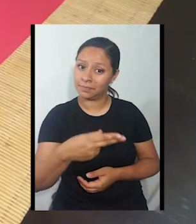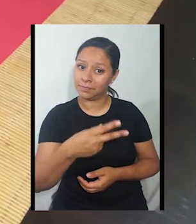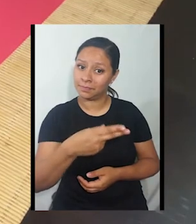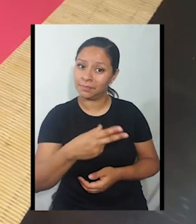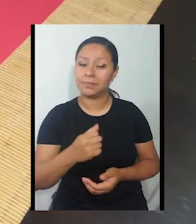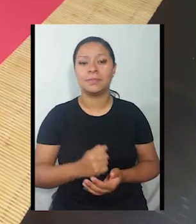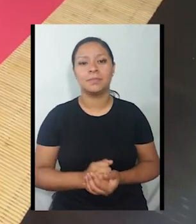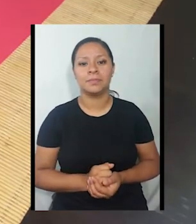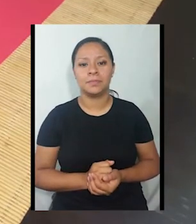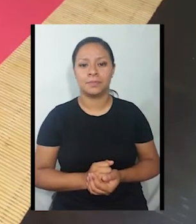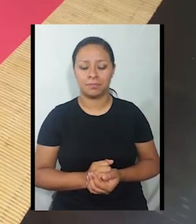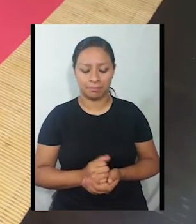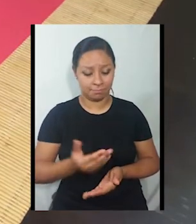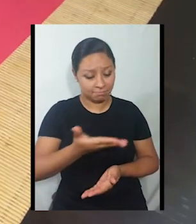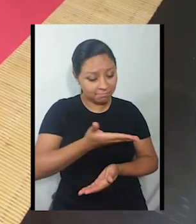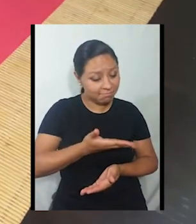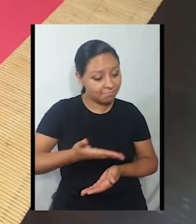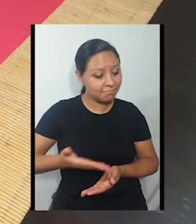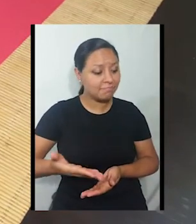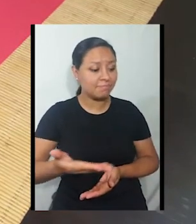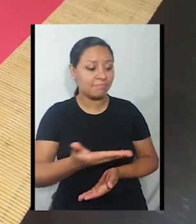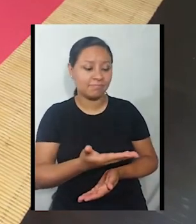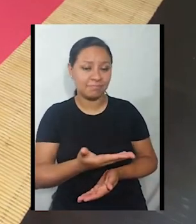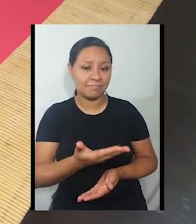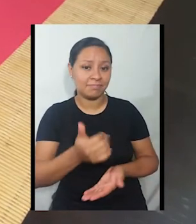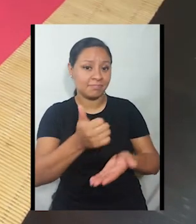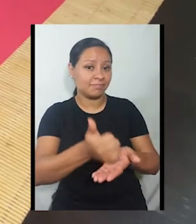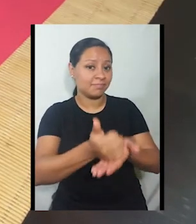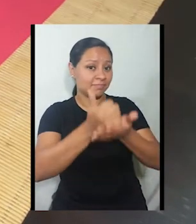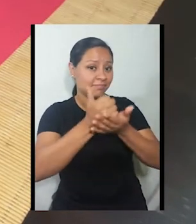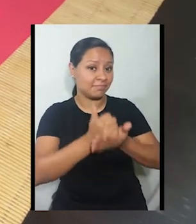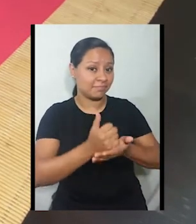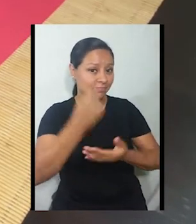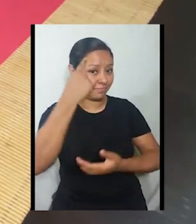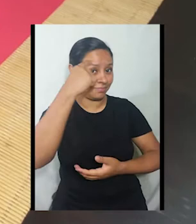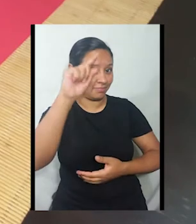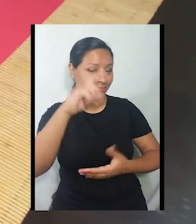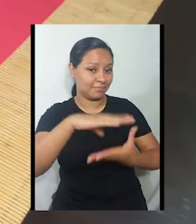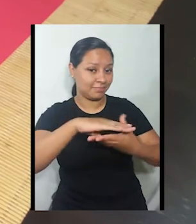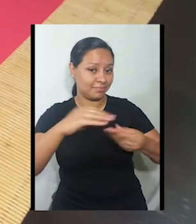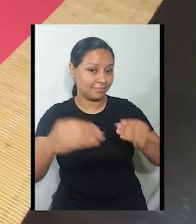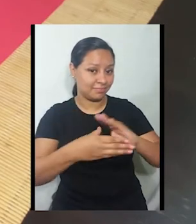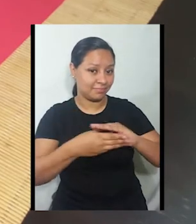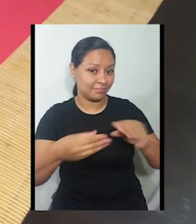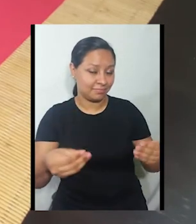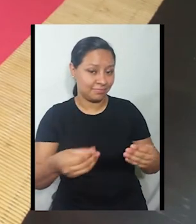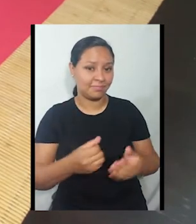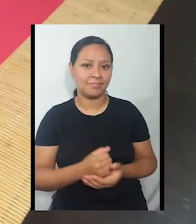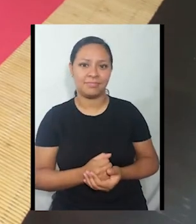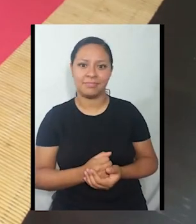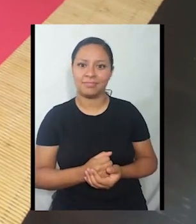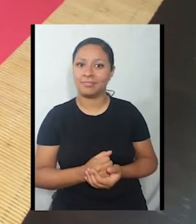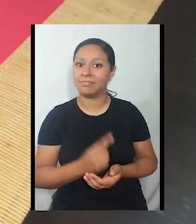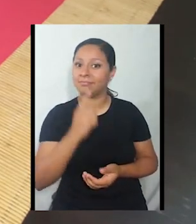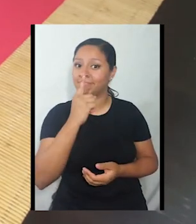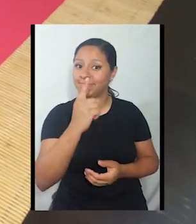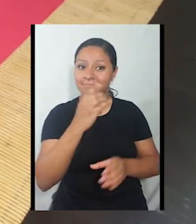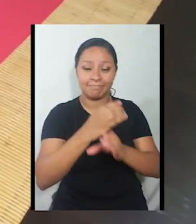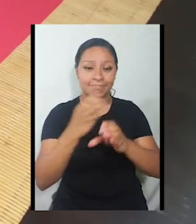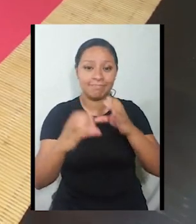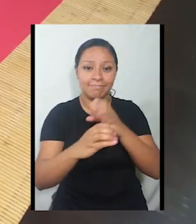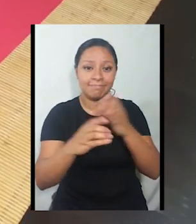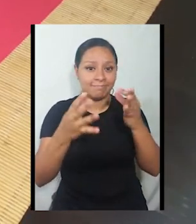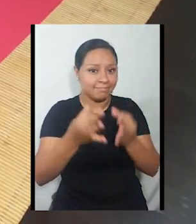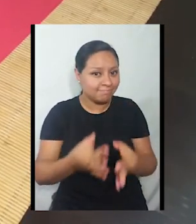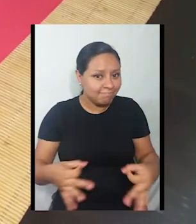importante. Esto nos va a ayudar a poder contar nuestra historia. Y un elemento muy, muy